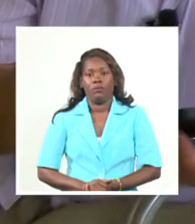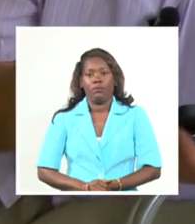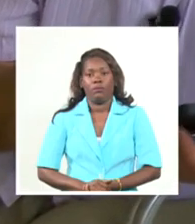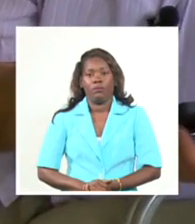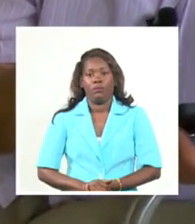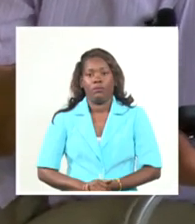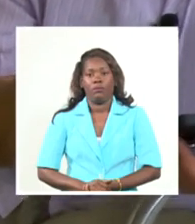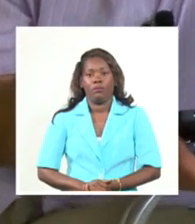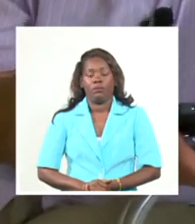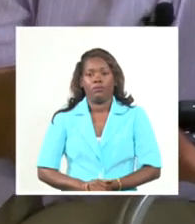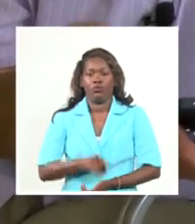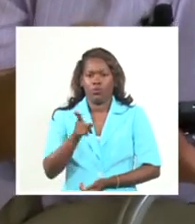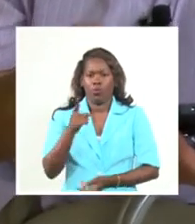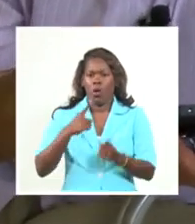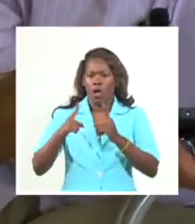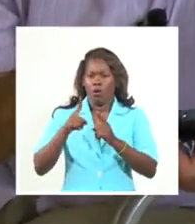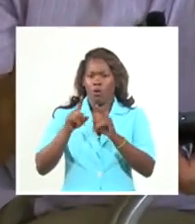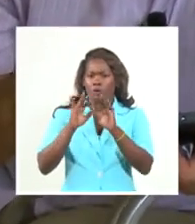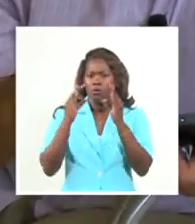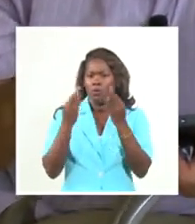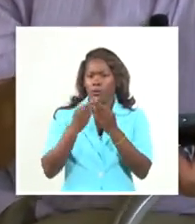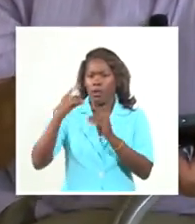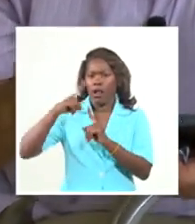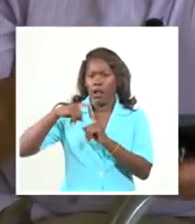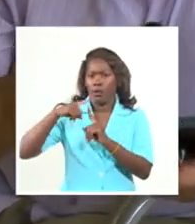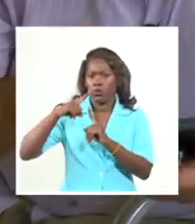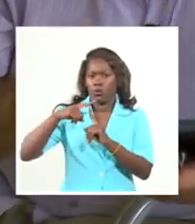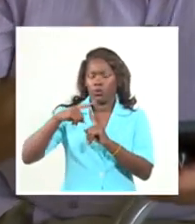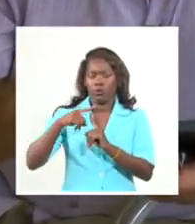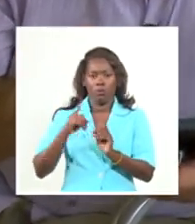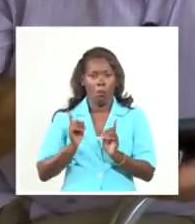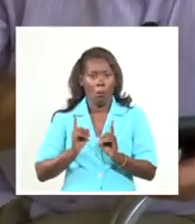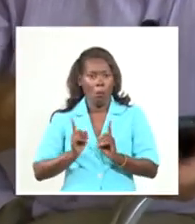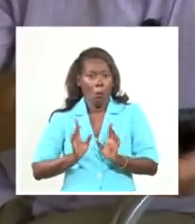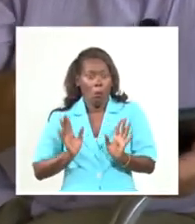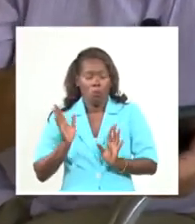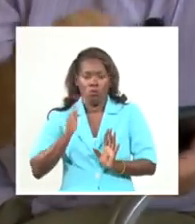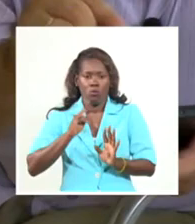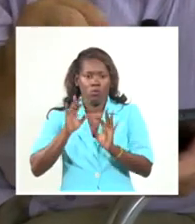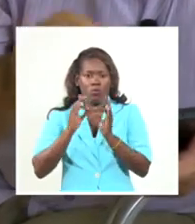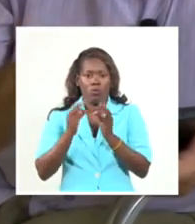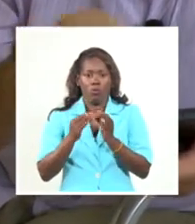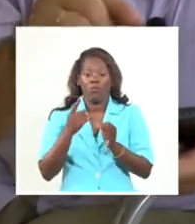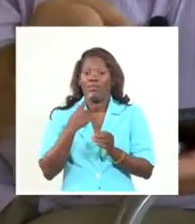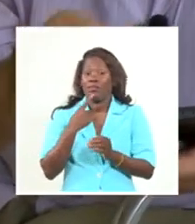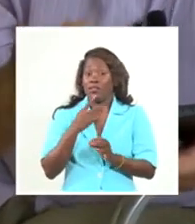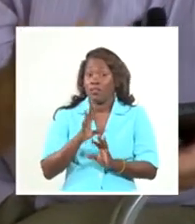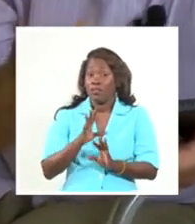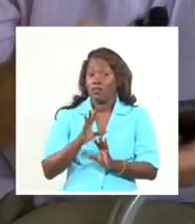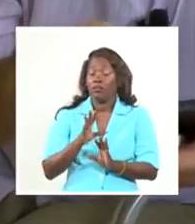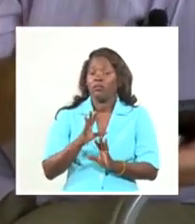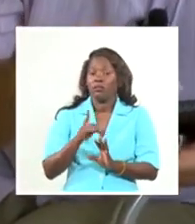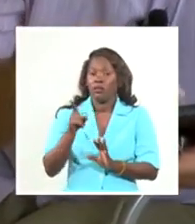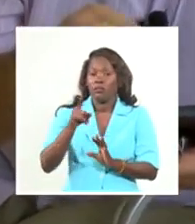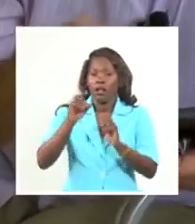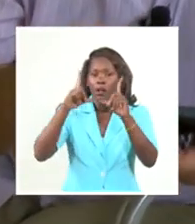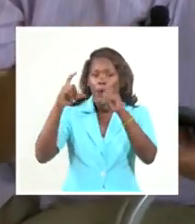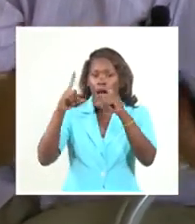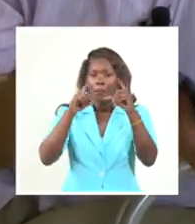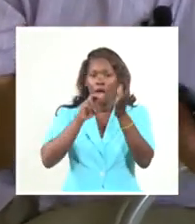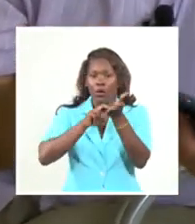¿Tú tienes familia en la turba, no? No, yo nunca he ido a turba. Dice a mí que las fotos que tú le mandaste son de la turba.